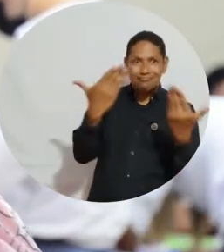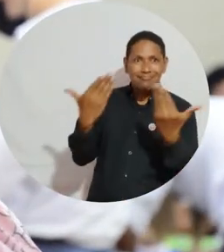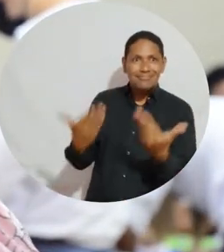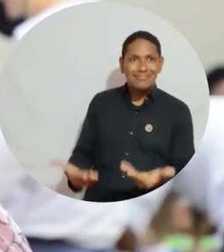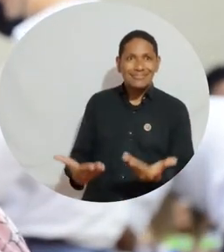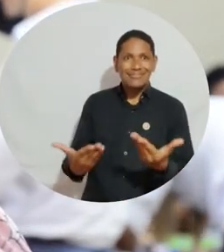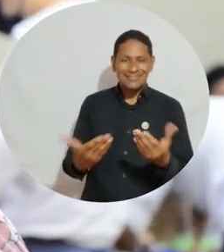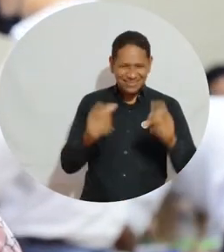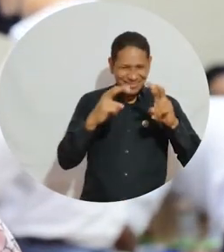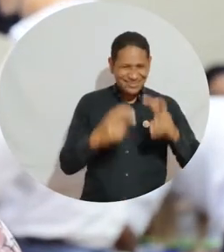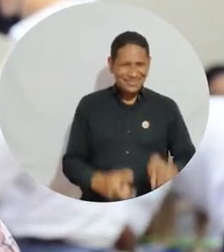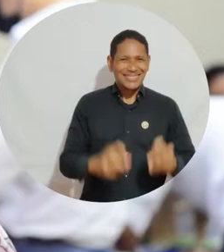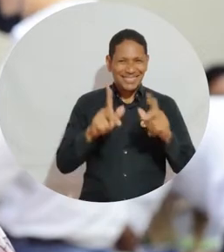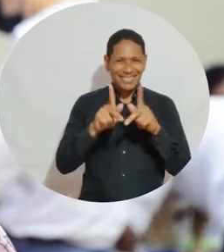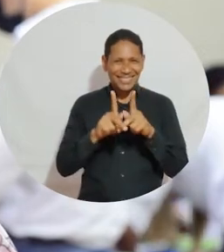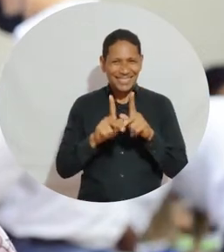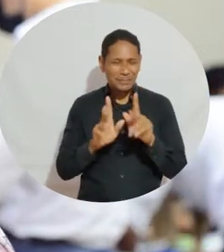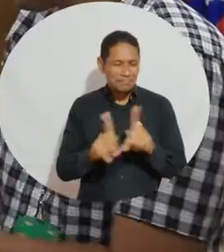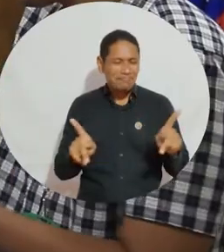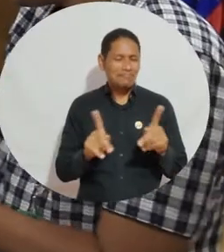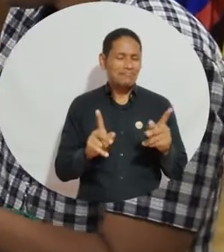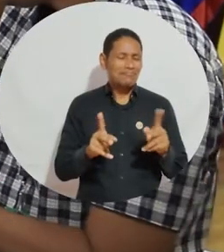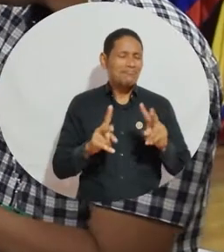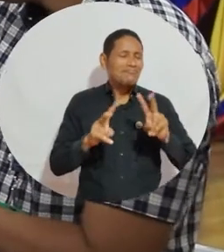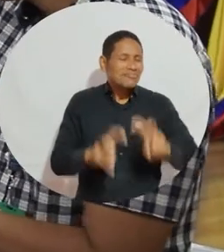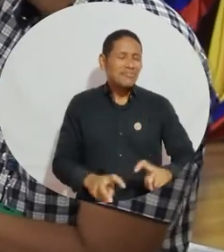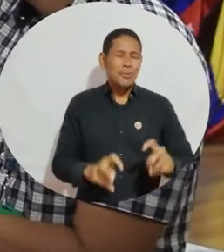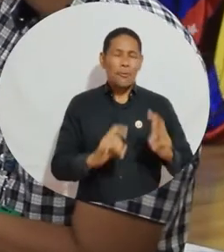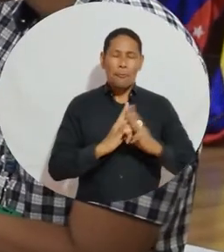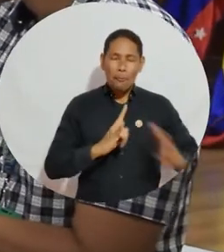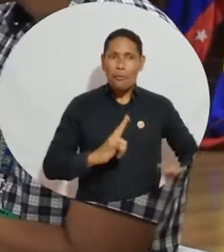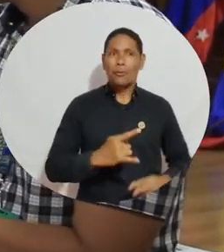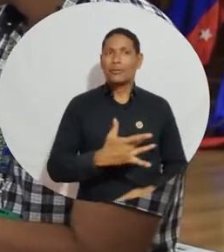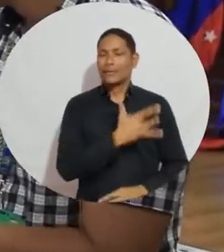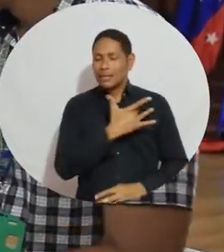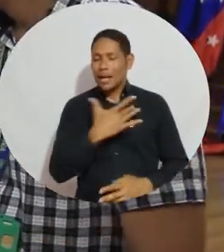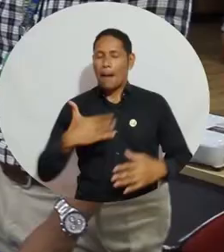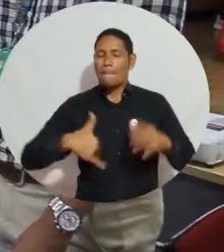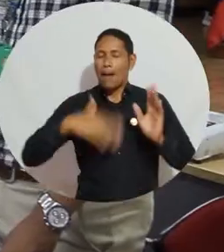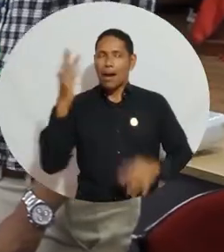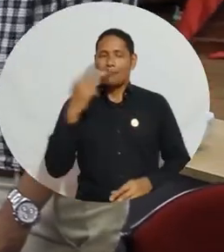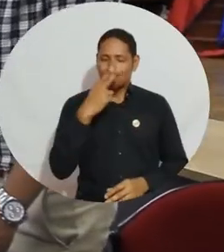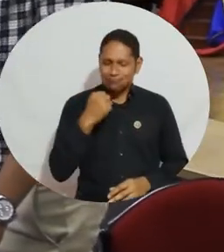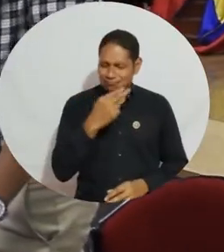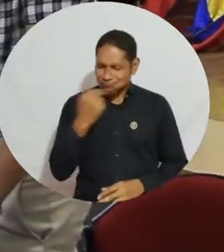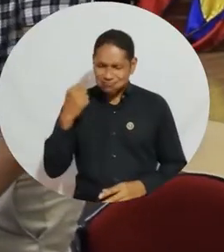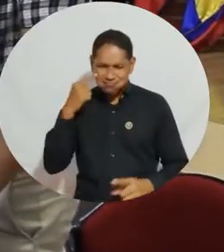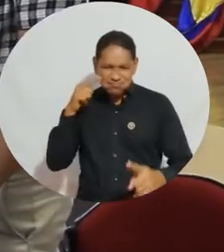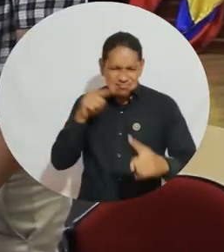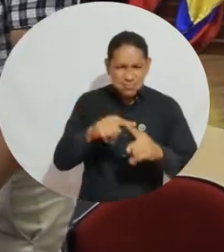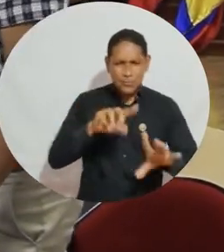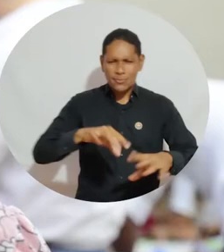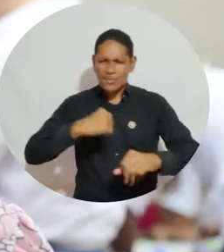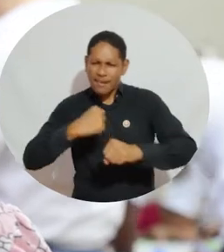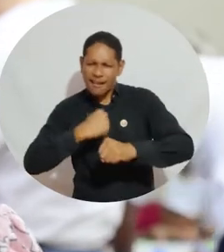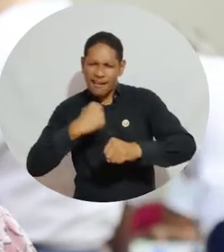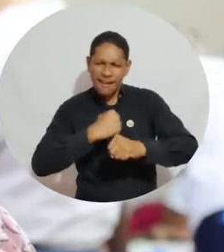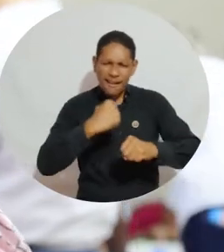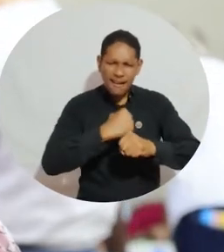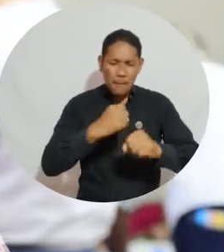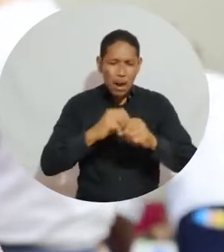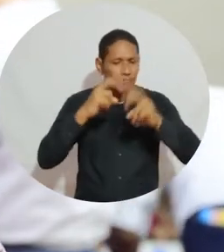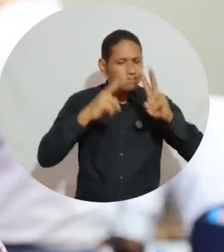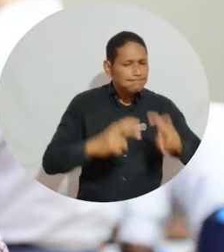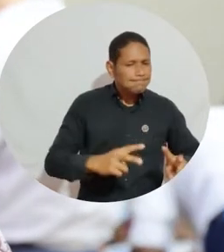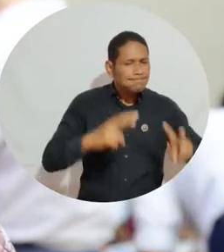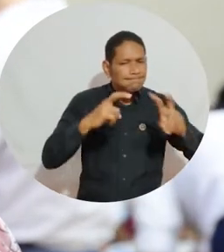ceremonia para los investigadores de la Universidad del Magdalena. Esto me hace sentir cada vez más comprometida para que cada vez el trabajo que